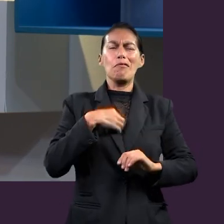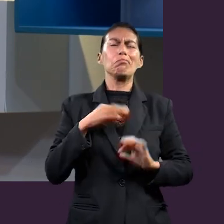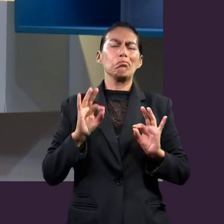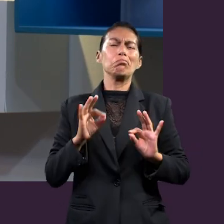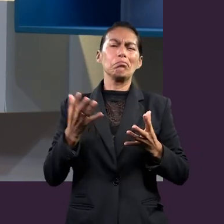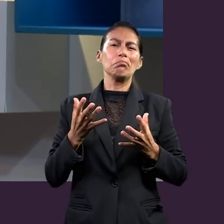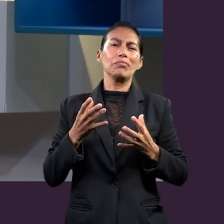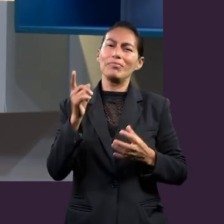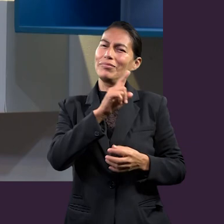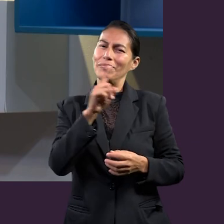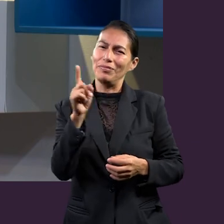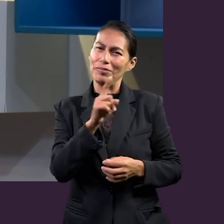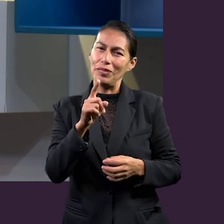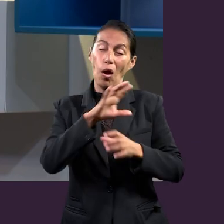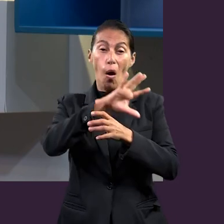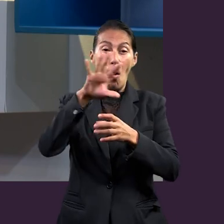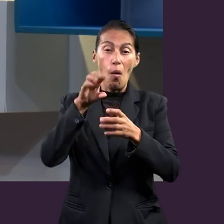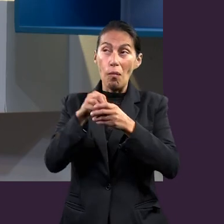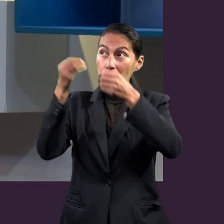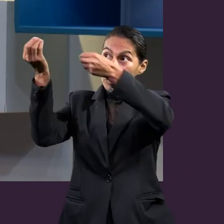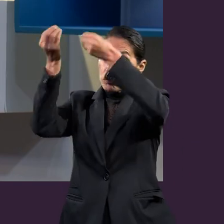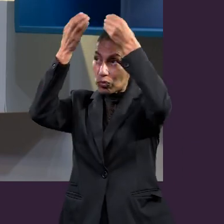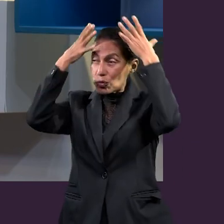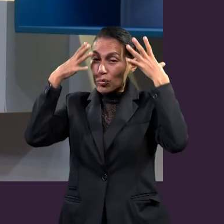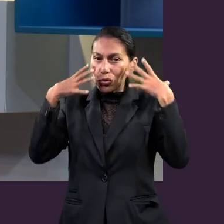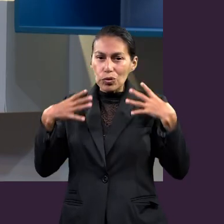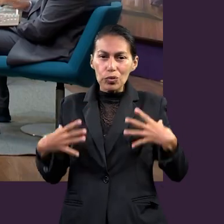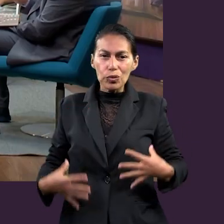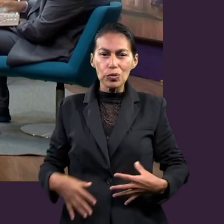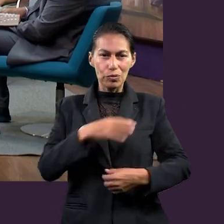jóvenes, con eso lo hago. No, es todo.